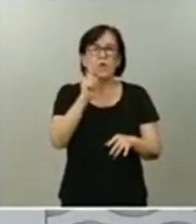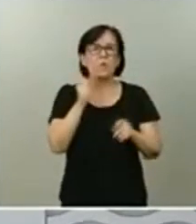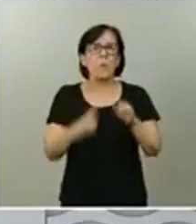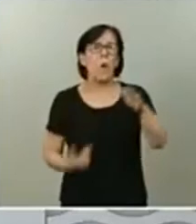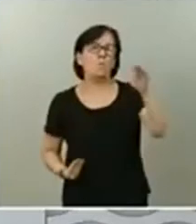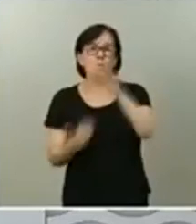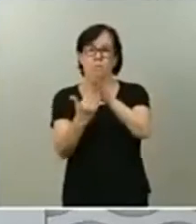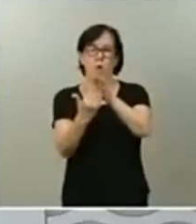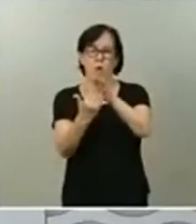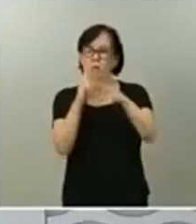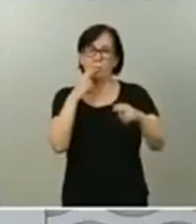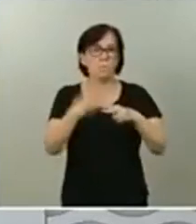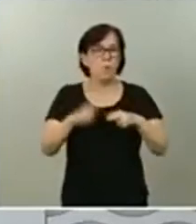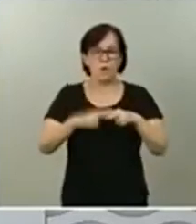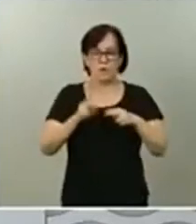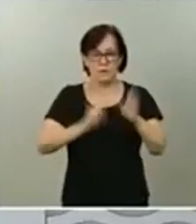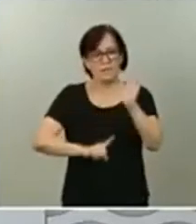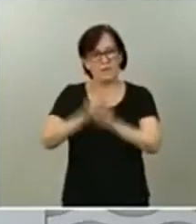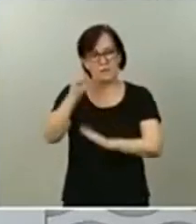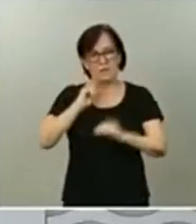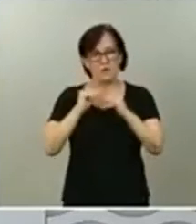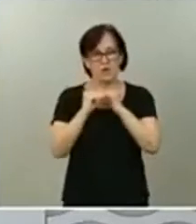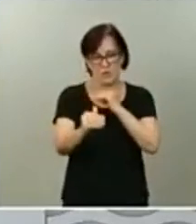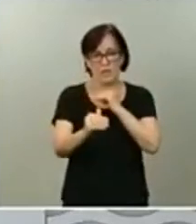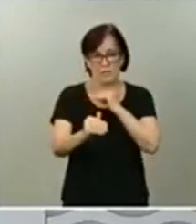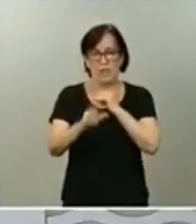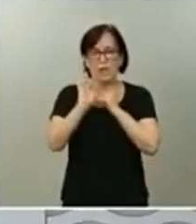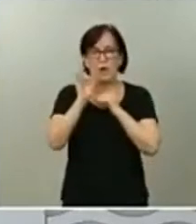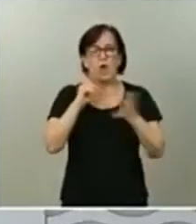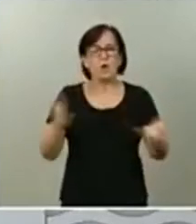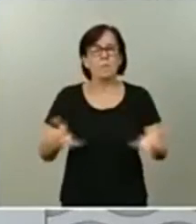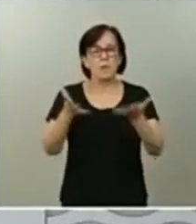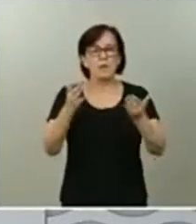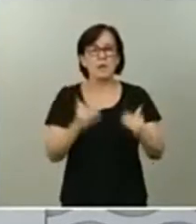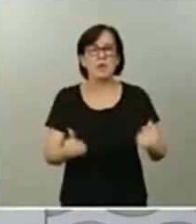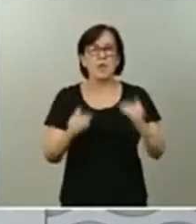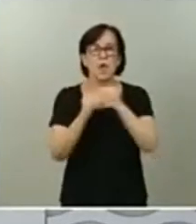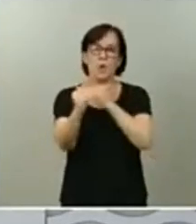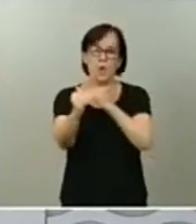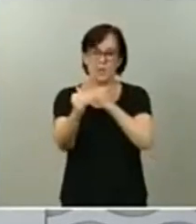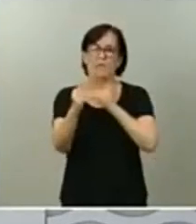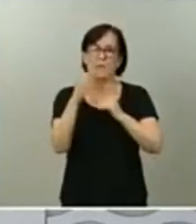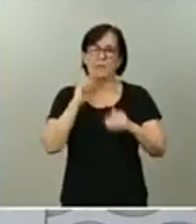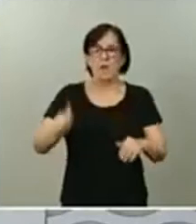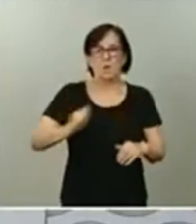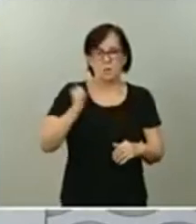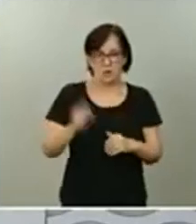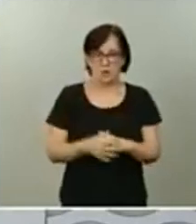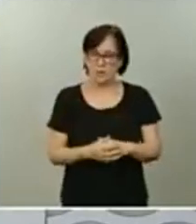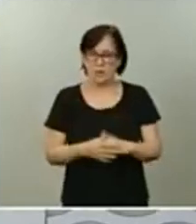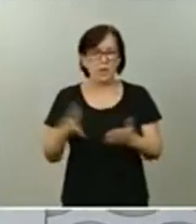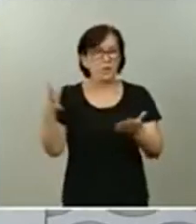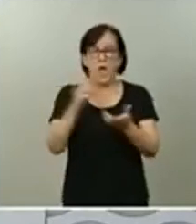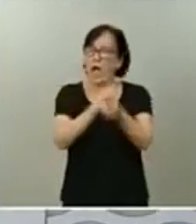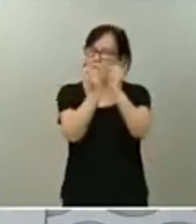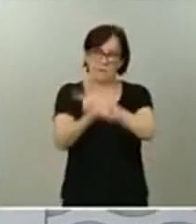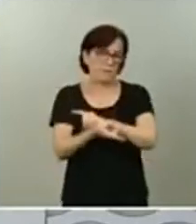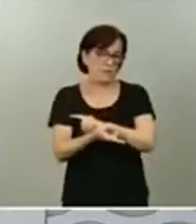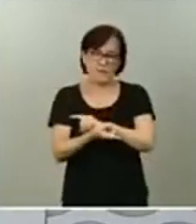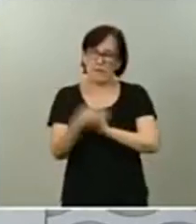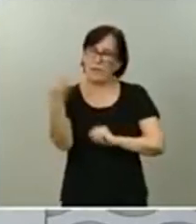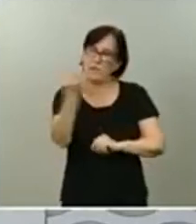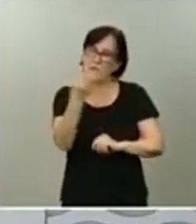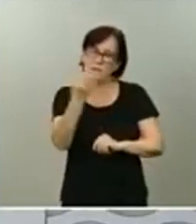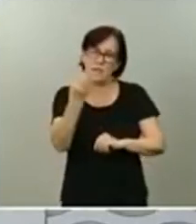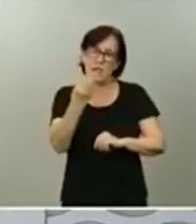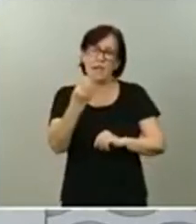políticas de desarrollo sostenible o las que promueven la igualdad de oportunidades. Todo lo contrario, tienen que ser